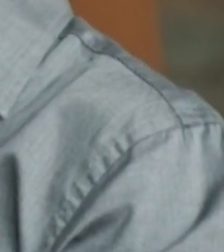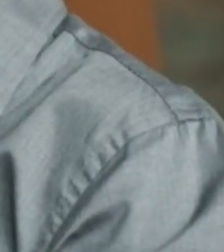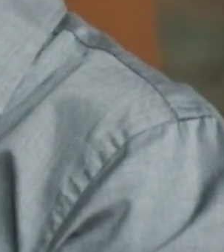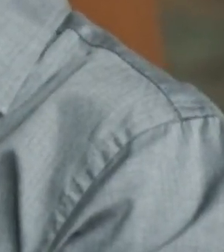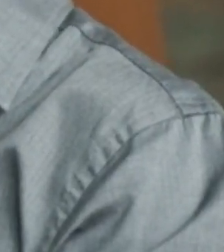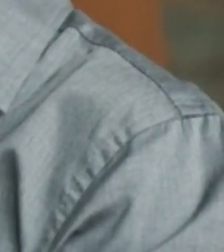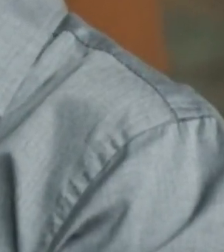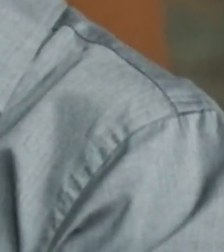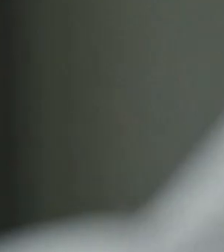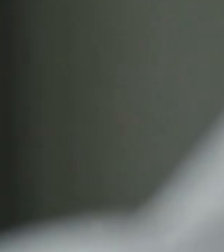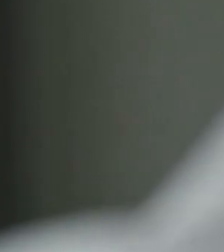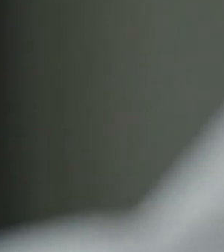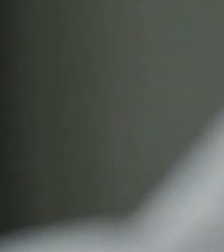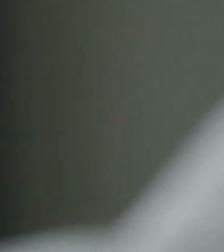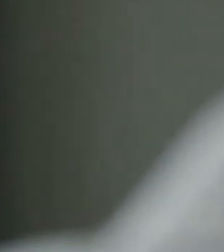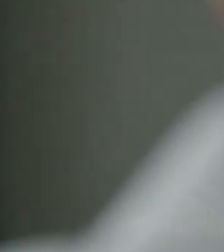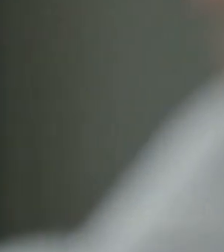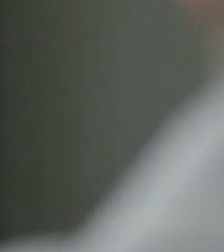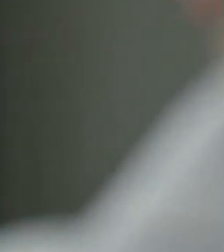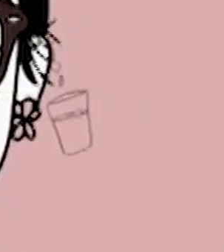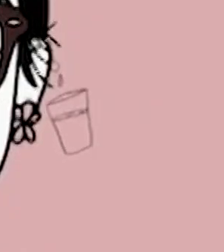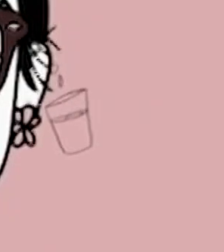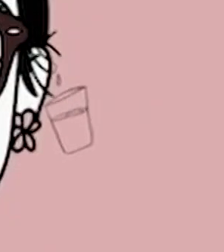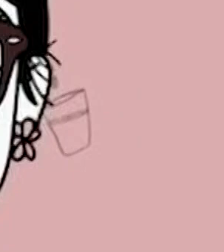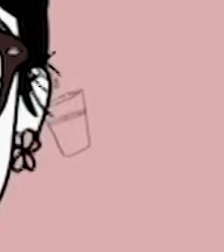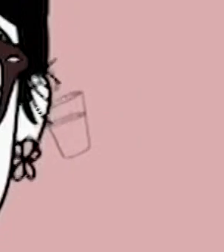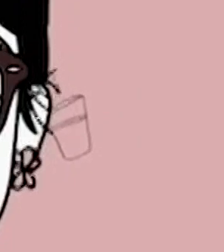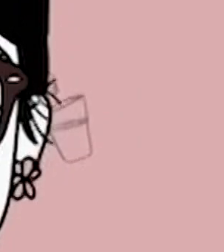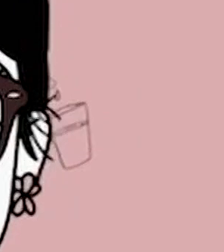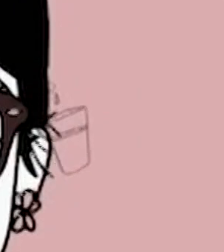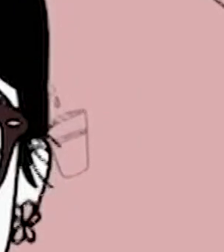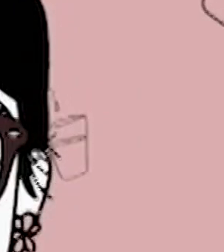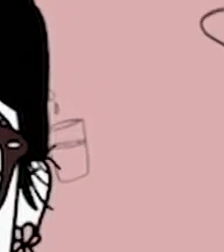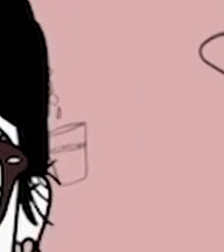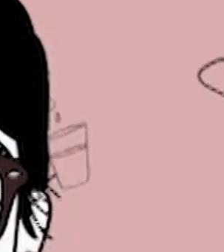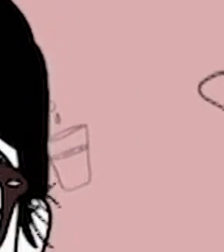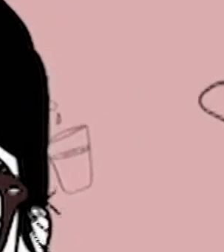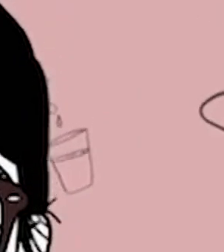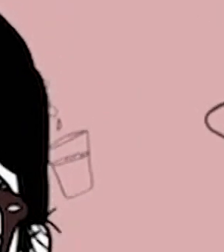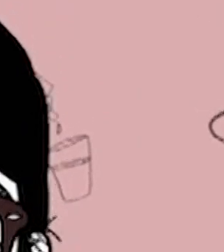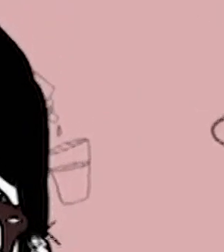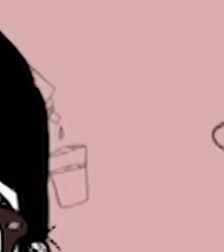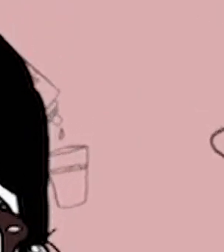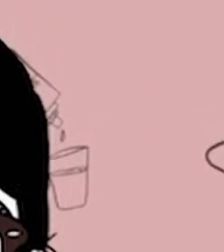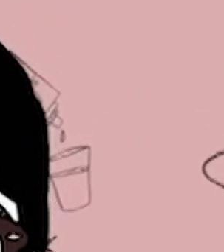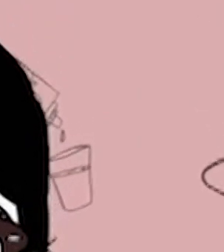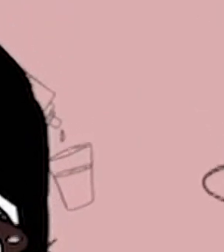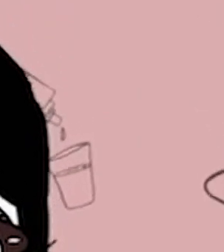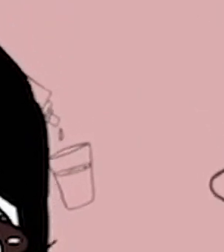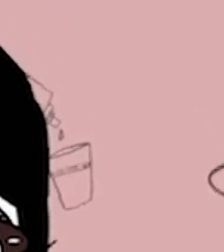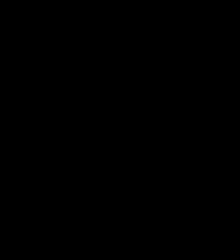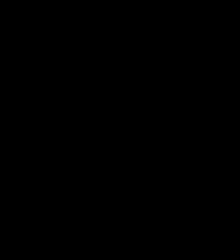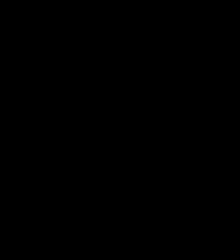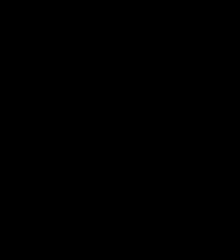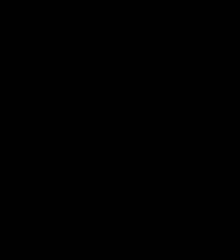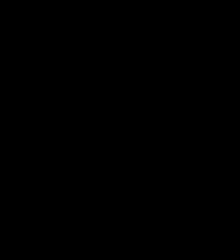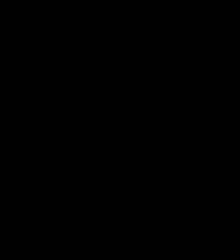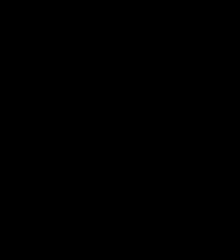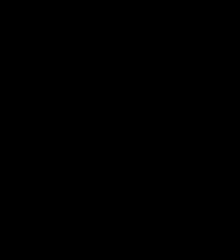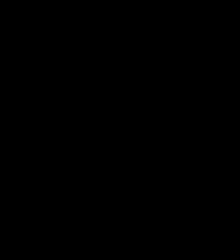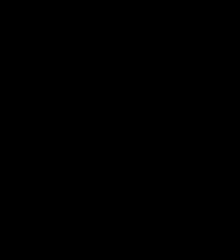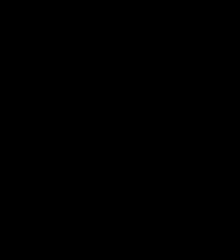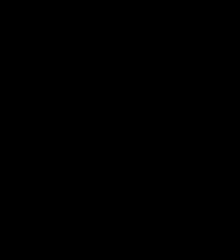suyos son las manualidades goce con esta serie colombiana los sábados a las 7 y 30 de la noche solo en 13